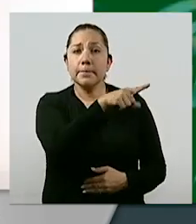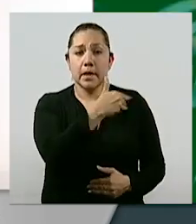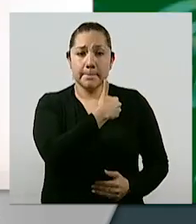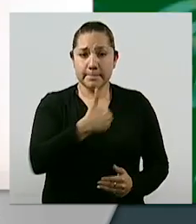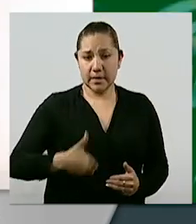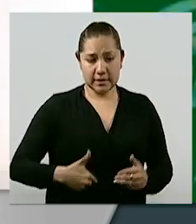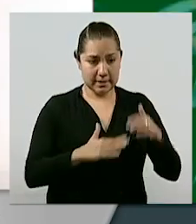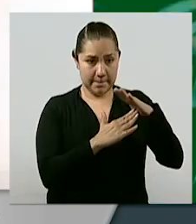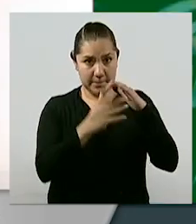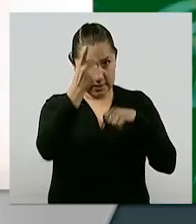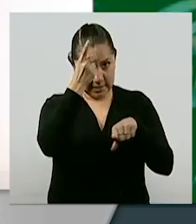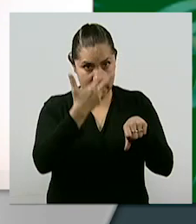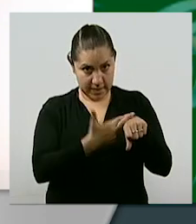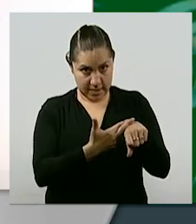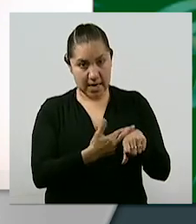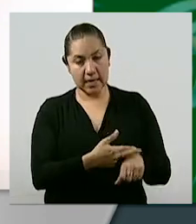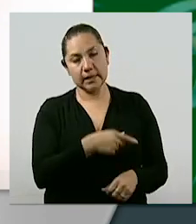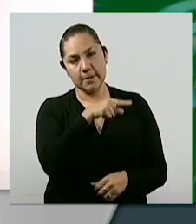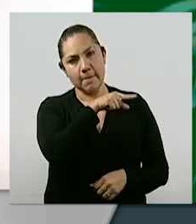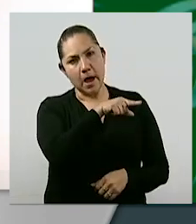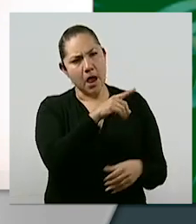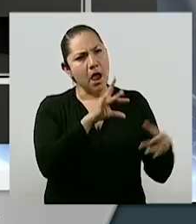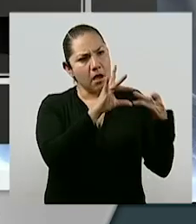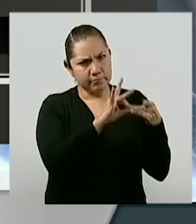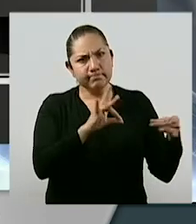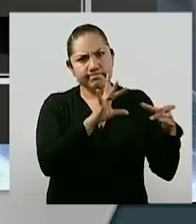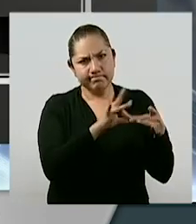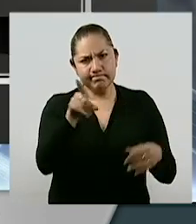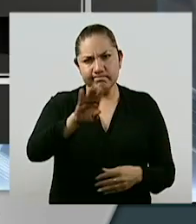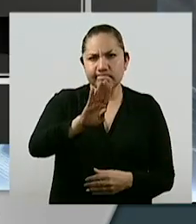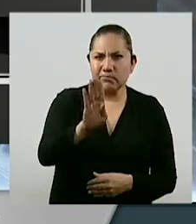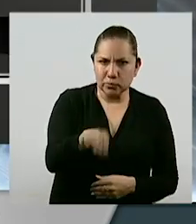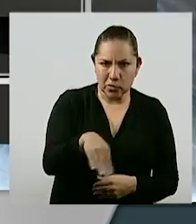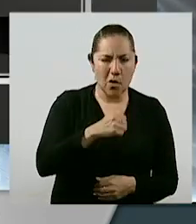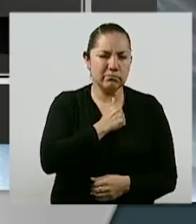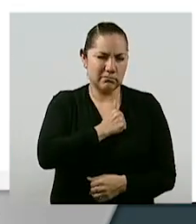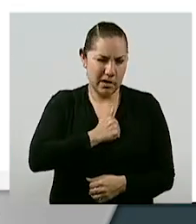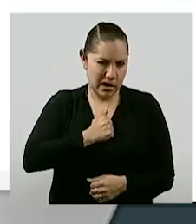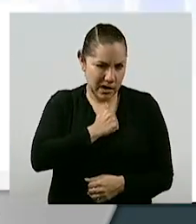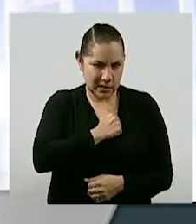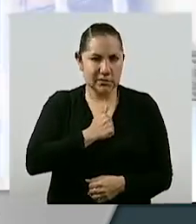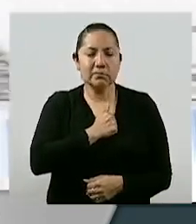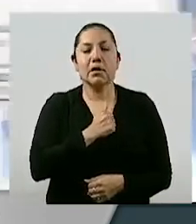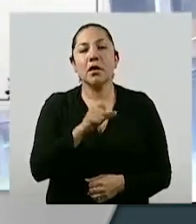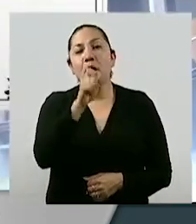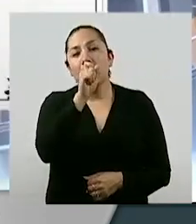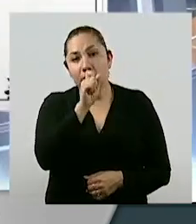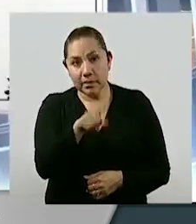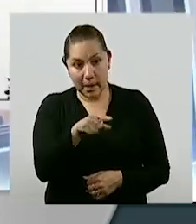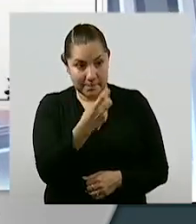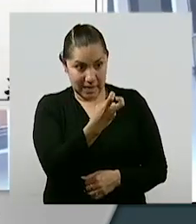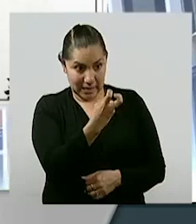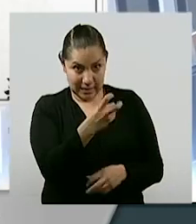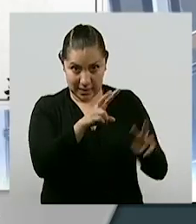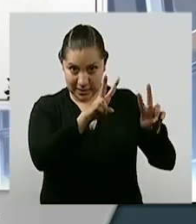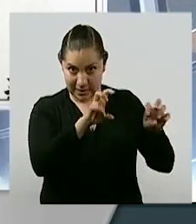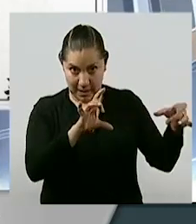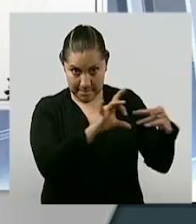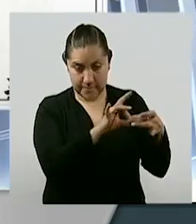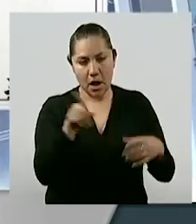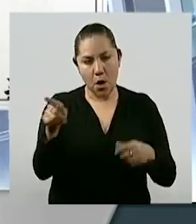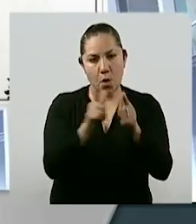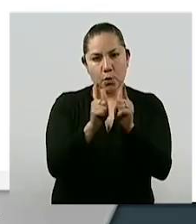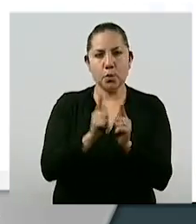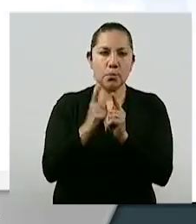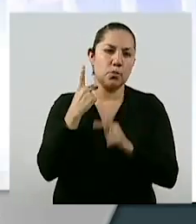Directiva expresó su pésame y también sobre este asunto, las bancadas del Partido del Trabajo, de Morena,